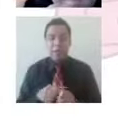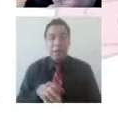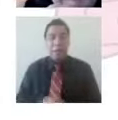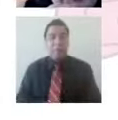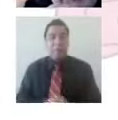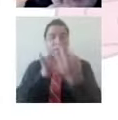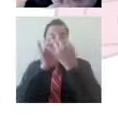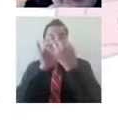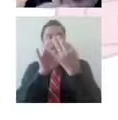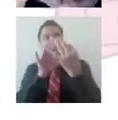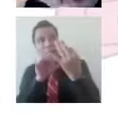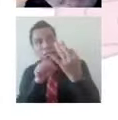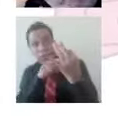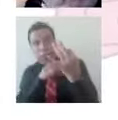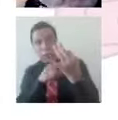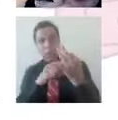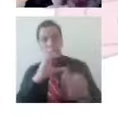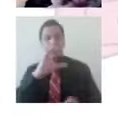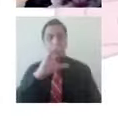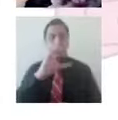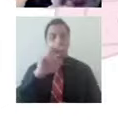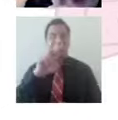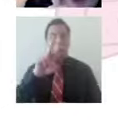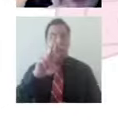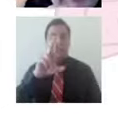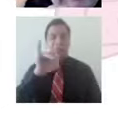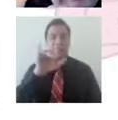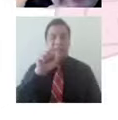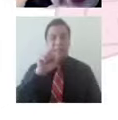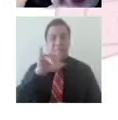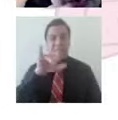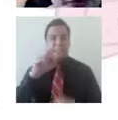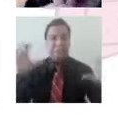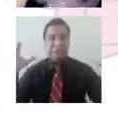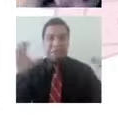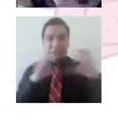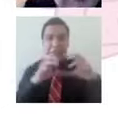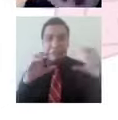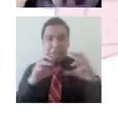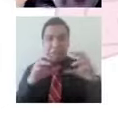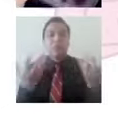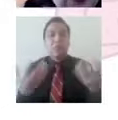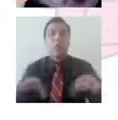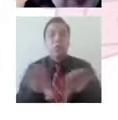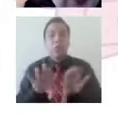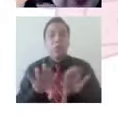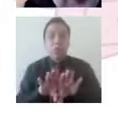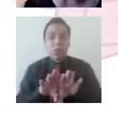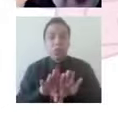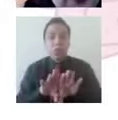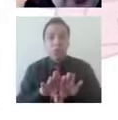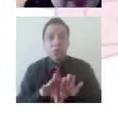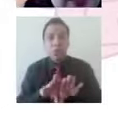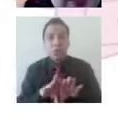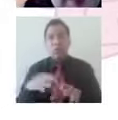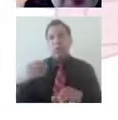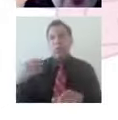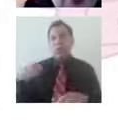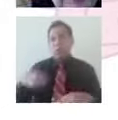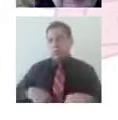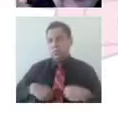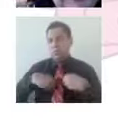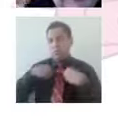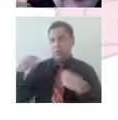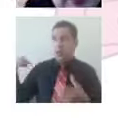La literatura nos menciona que hay dos tipos de crisis. La crisis de desarrollo, que son las que vamos teniendo a lo largo de nuestra vida cotidiana,